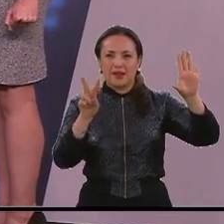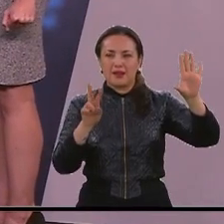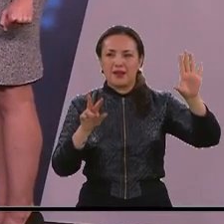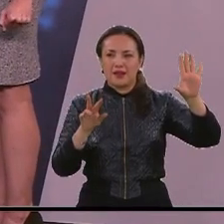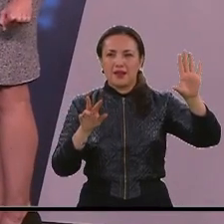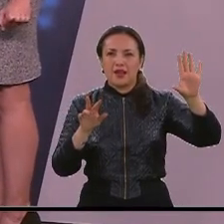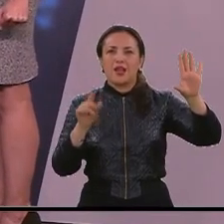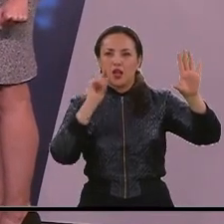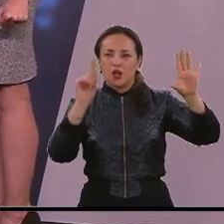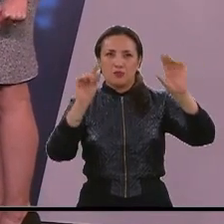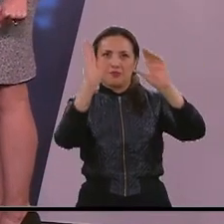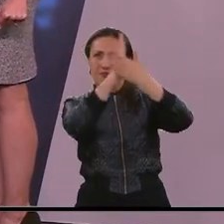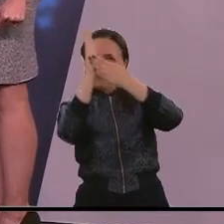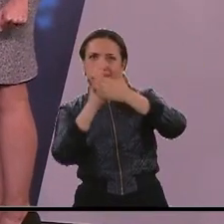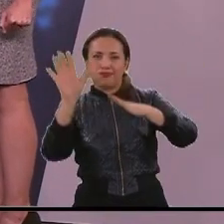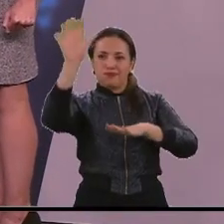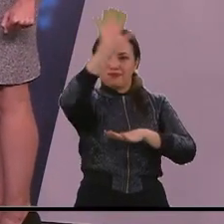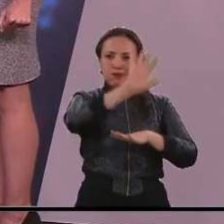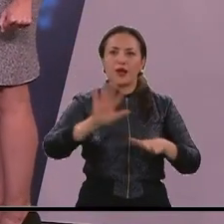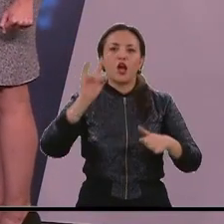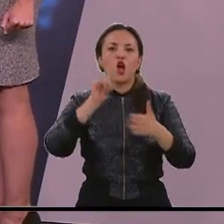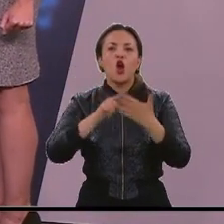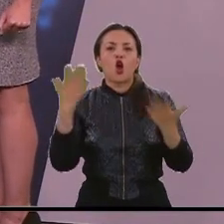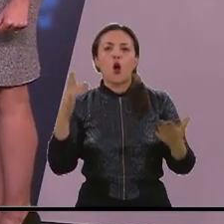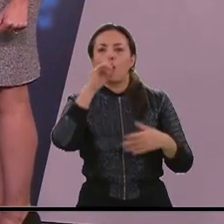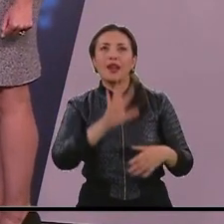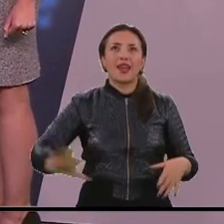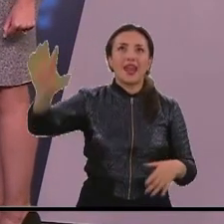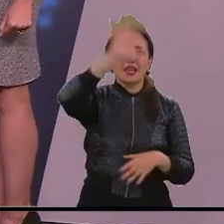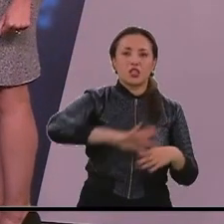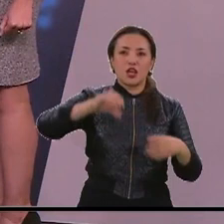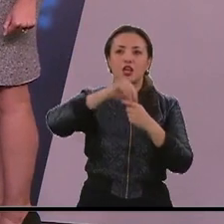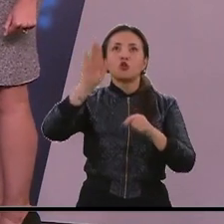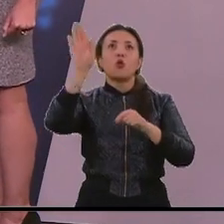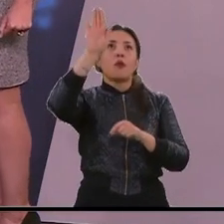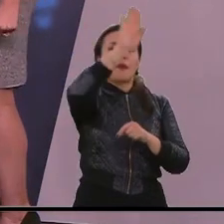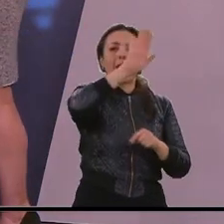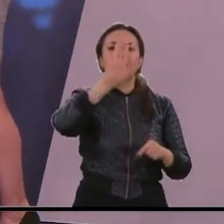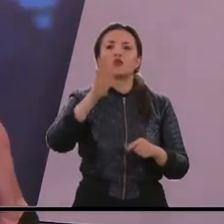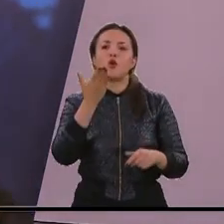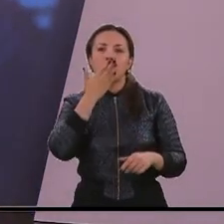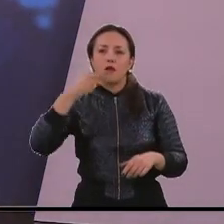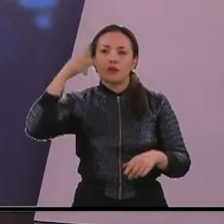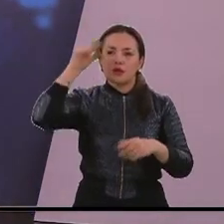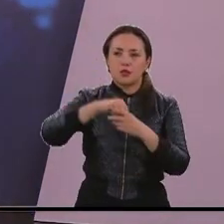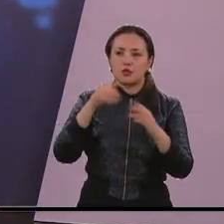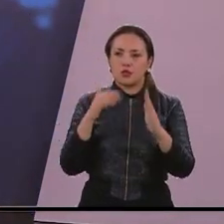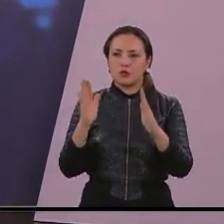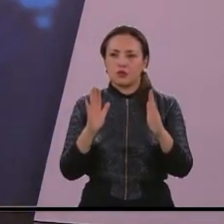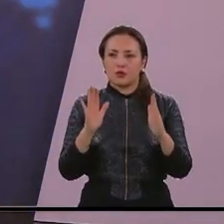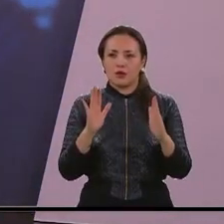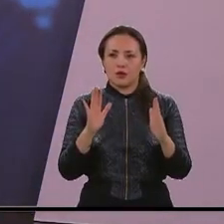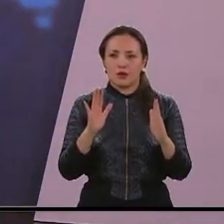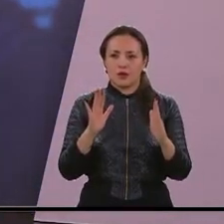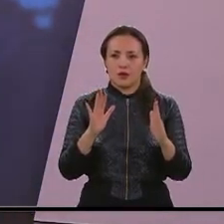discriminación por nacionalidad y por pertenencia étnica. Voy a correrlo para allá. Me dicen, por